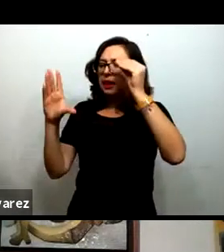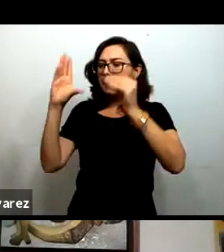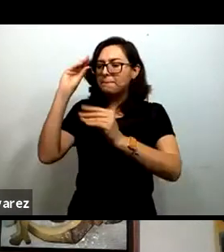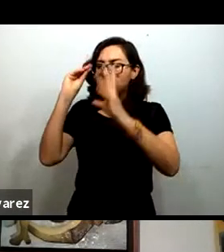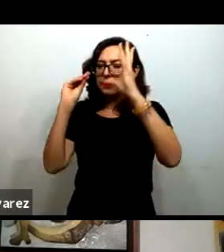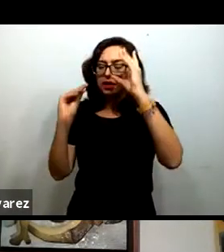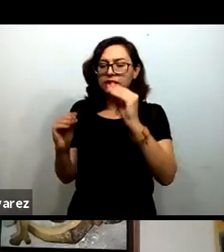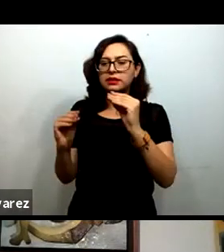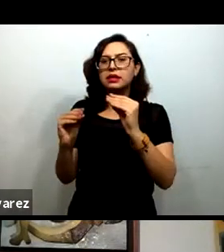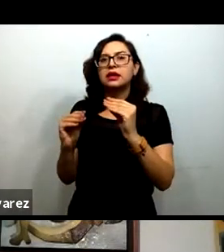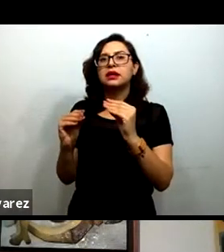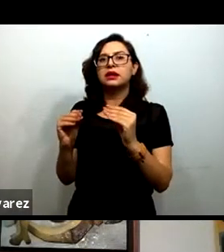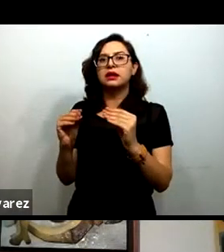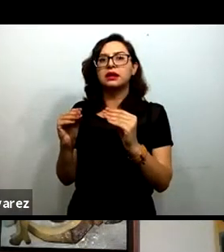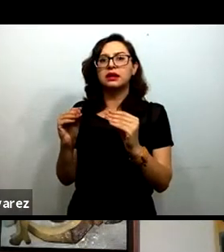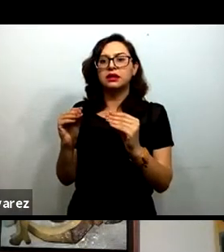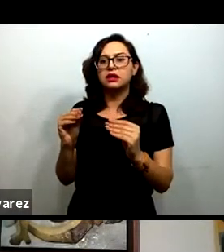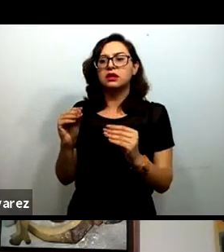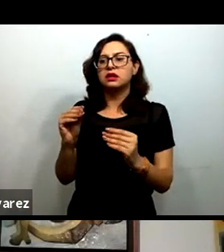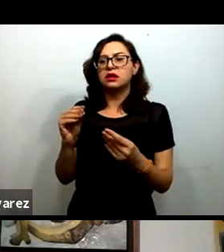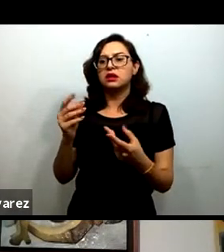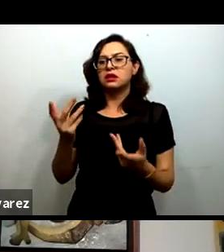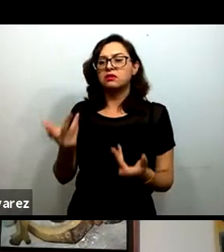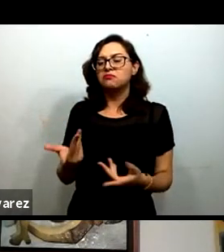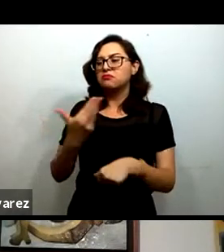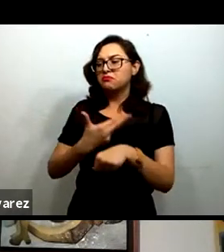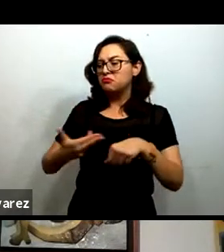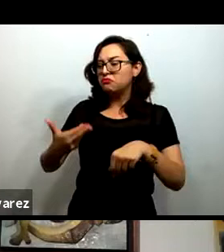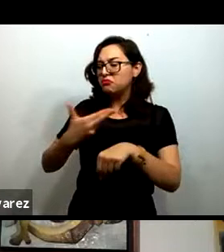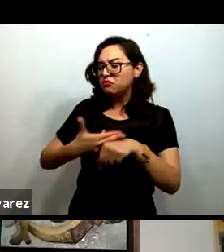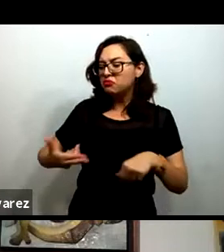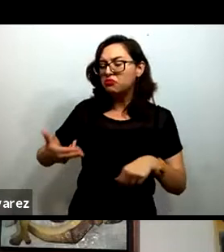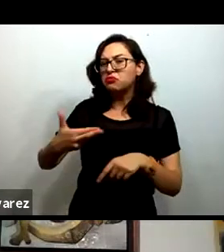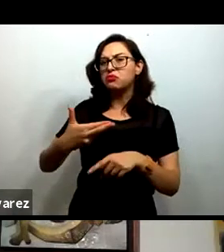con la Organización de Redes de Tutoría SC.